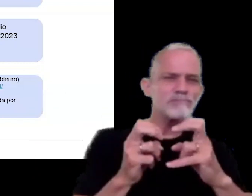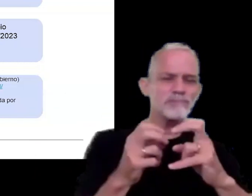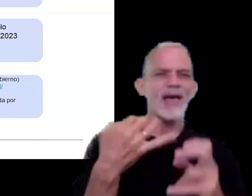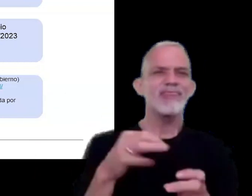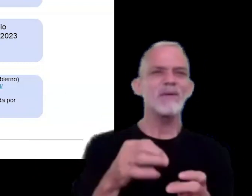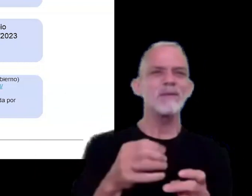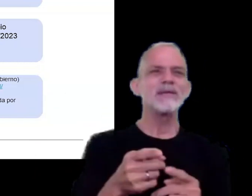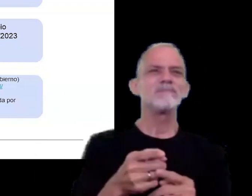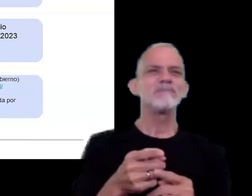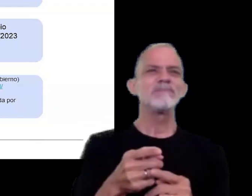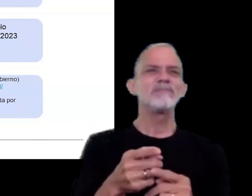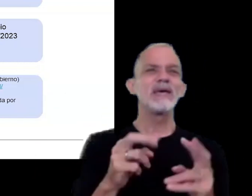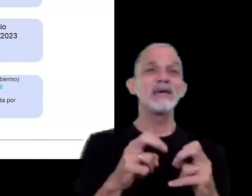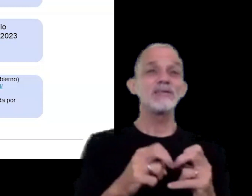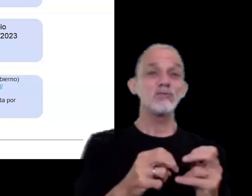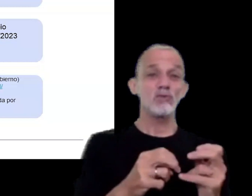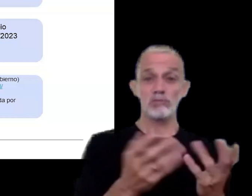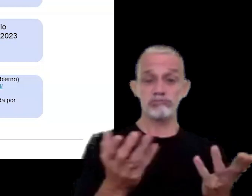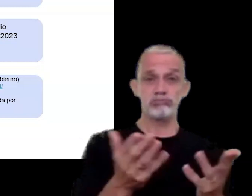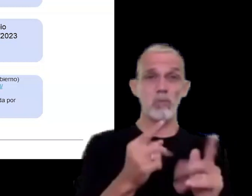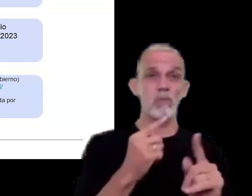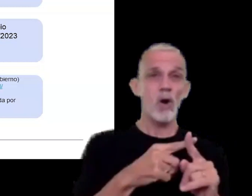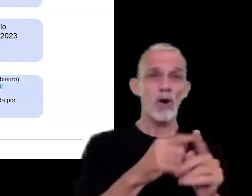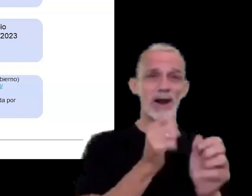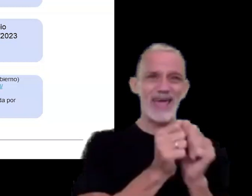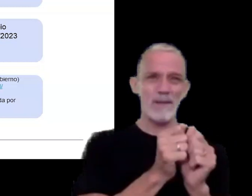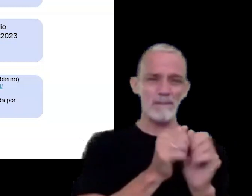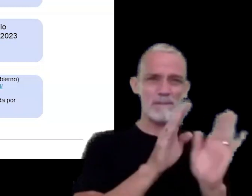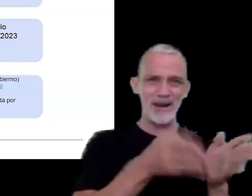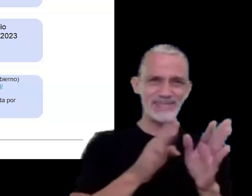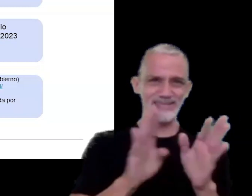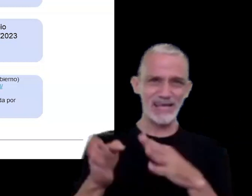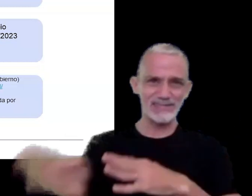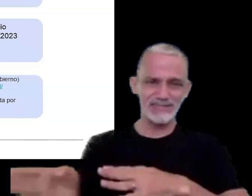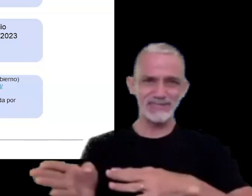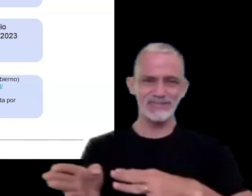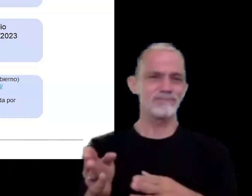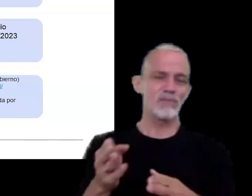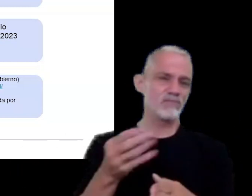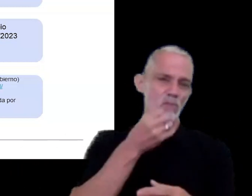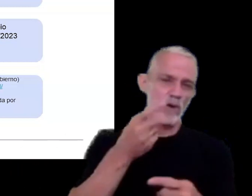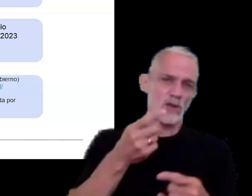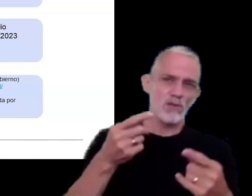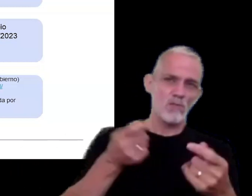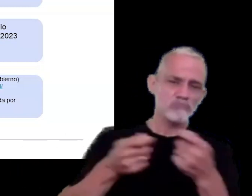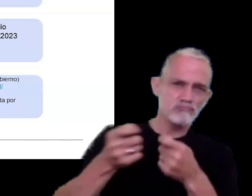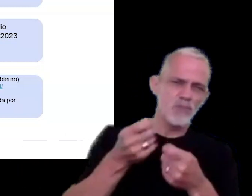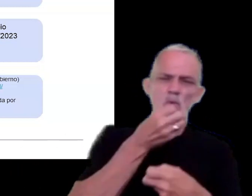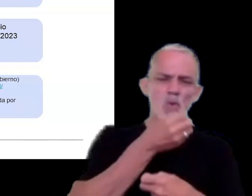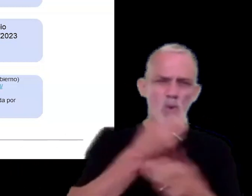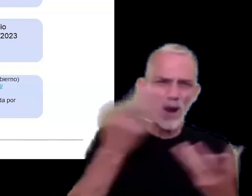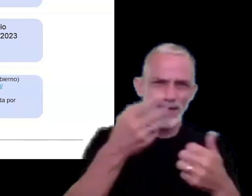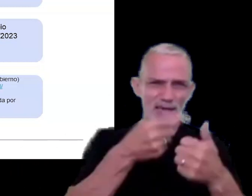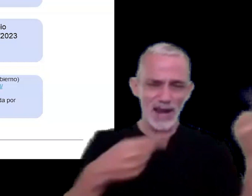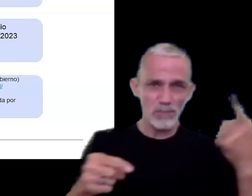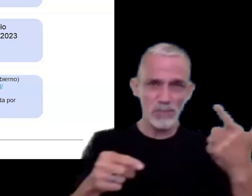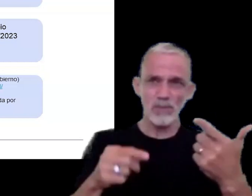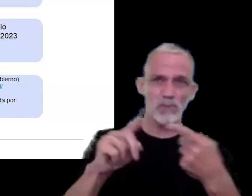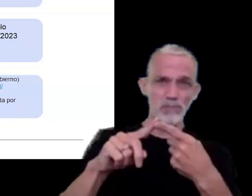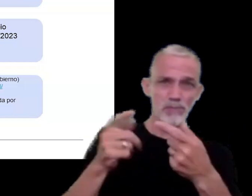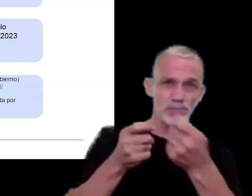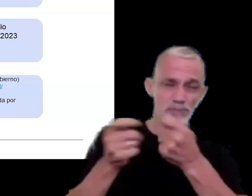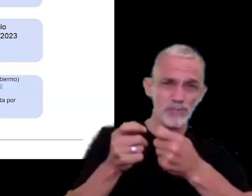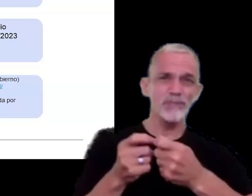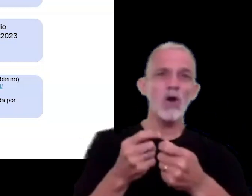presentar por las empresas que realicen operaciones de cualquier naturaleza con